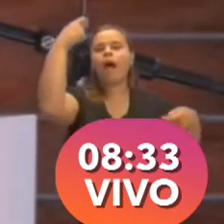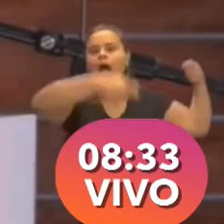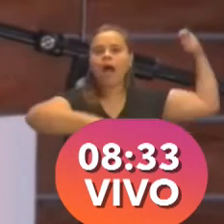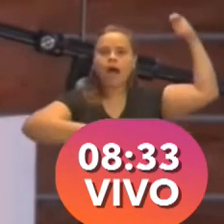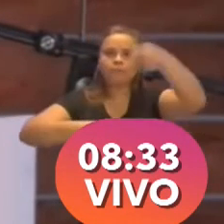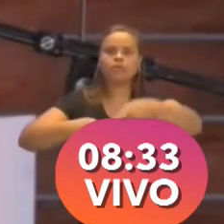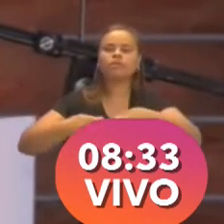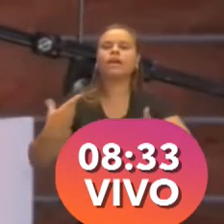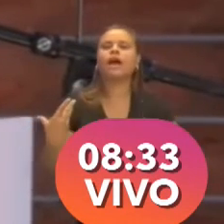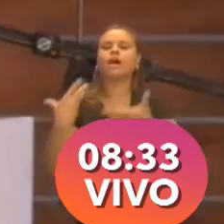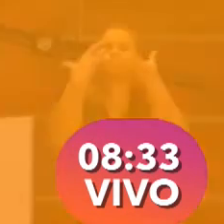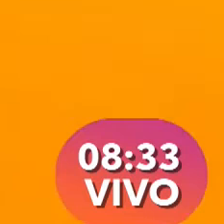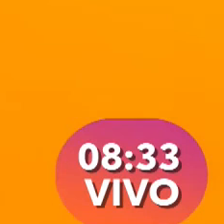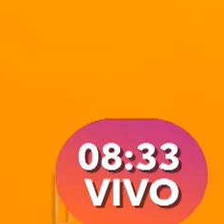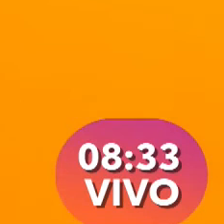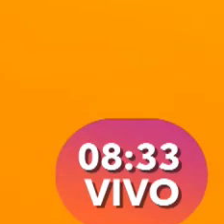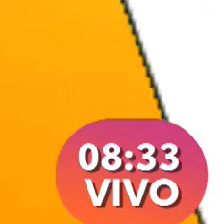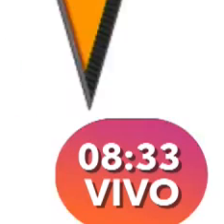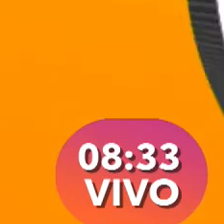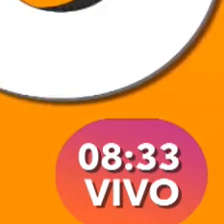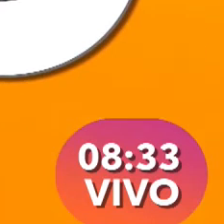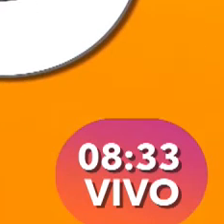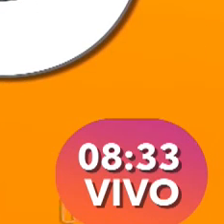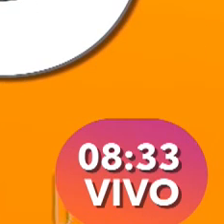que son el centro del sistema de salud. Muchas gracias.